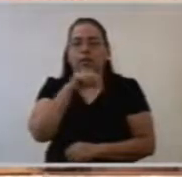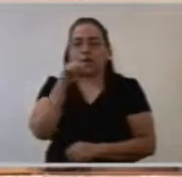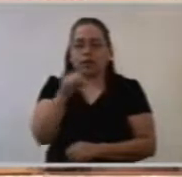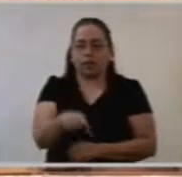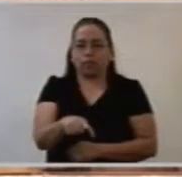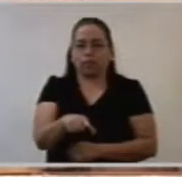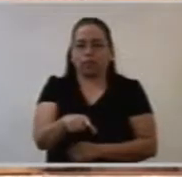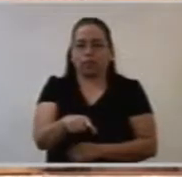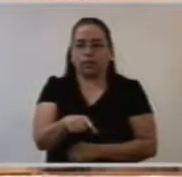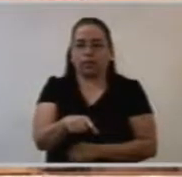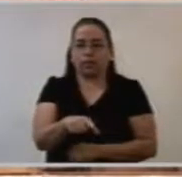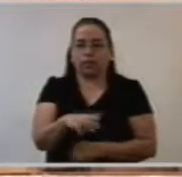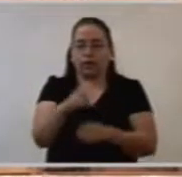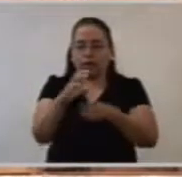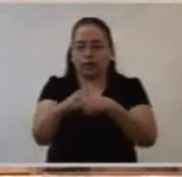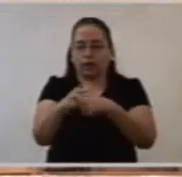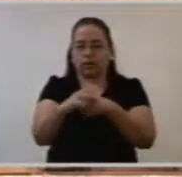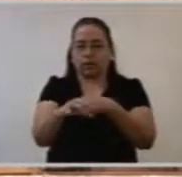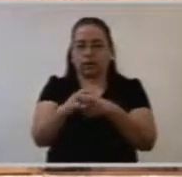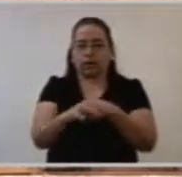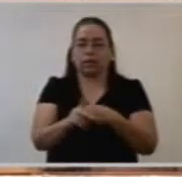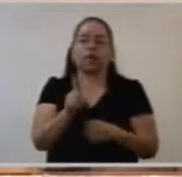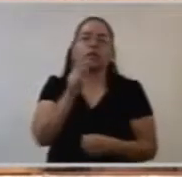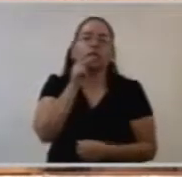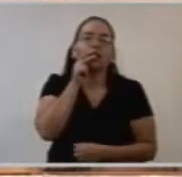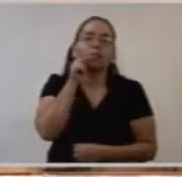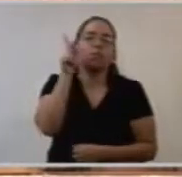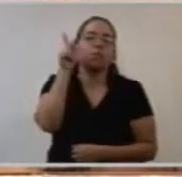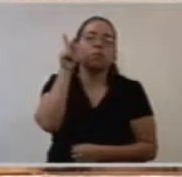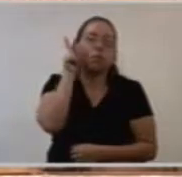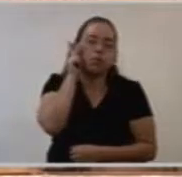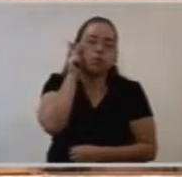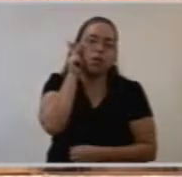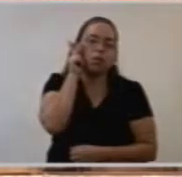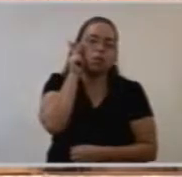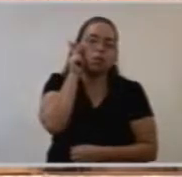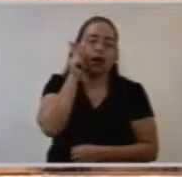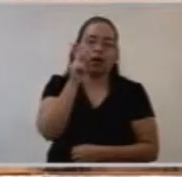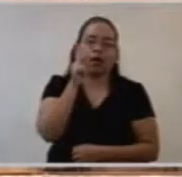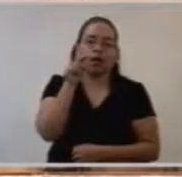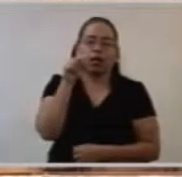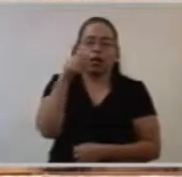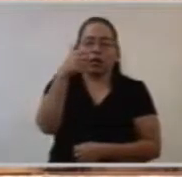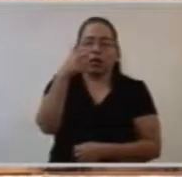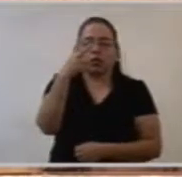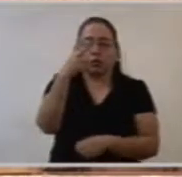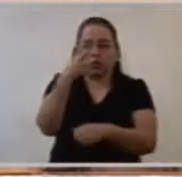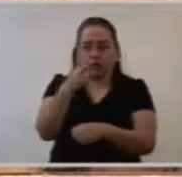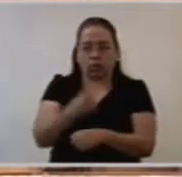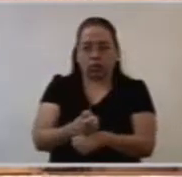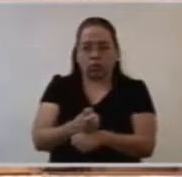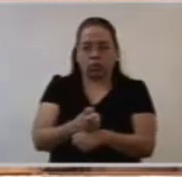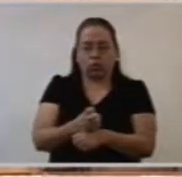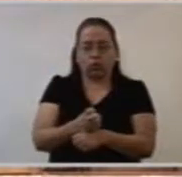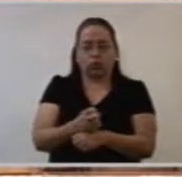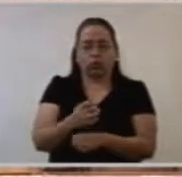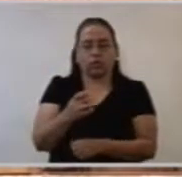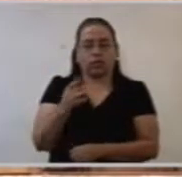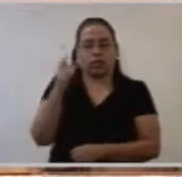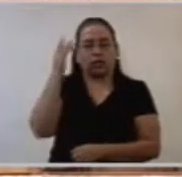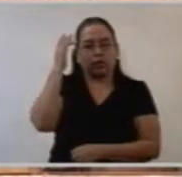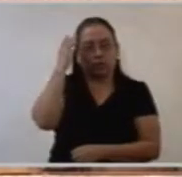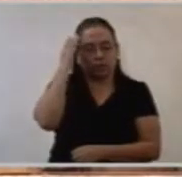de San Juan Pablo II. En domingo, vaya nuestra oración a este Santo